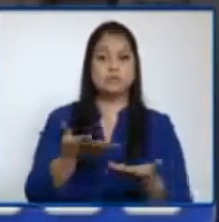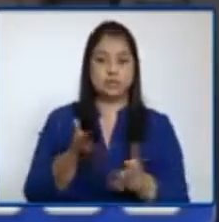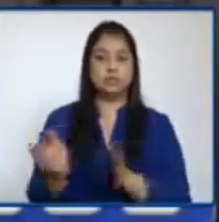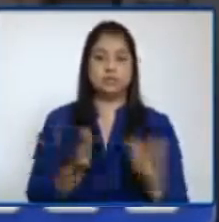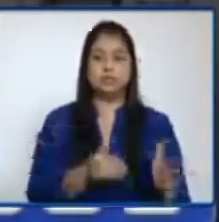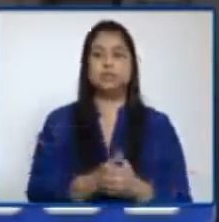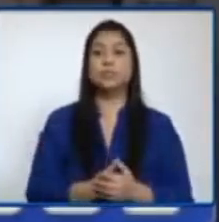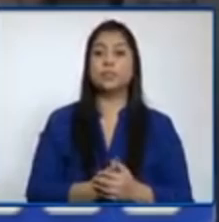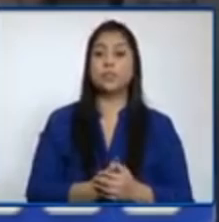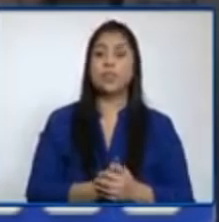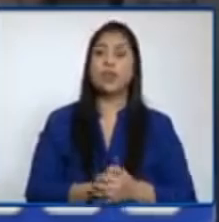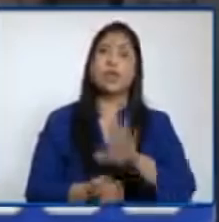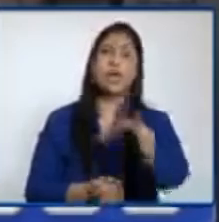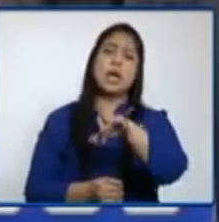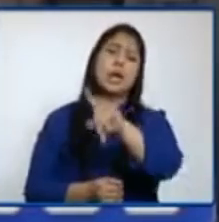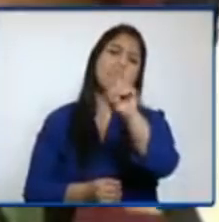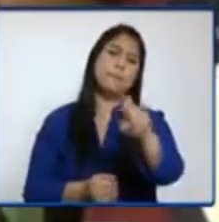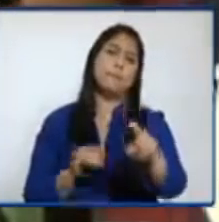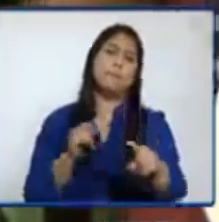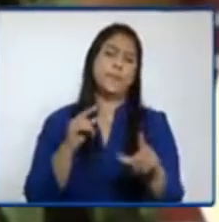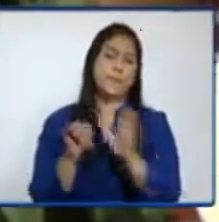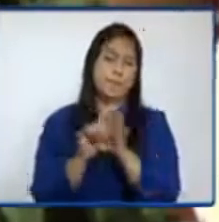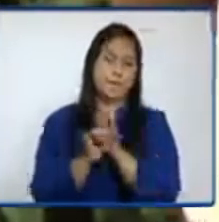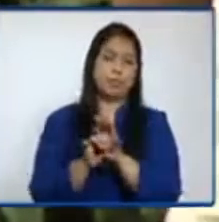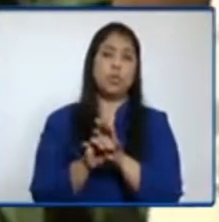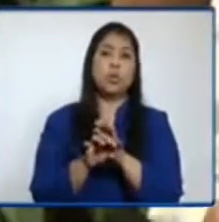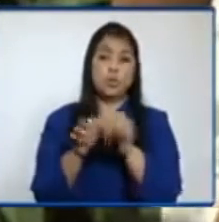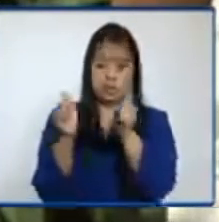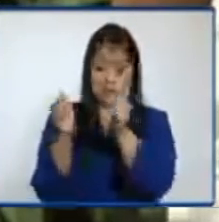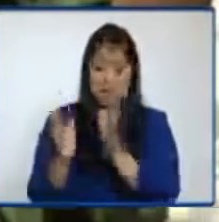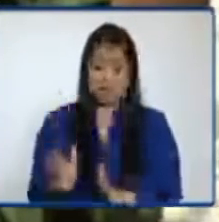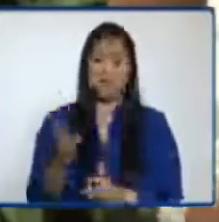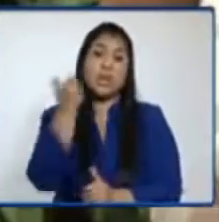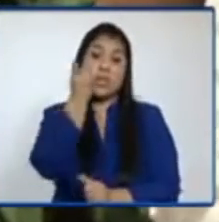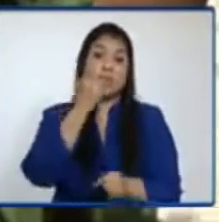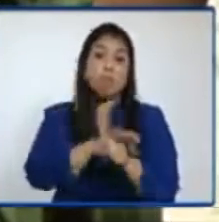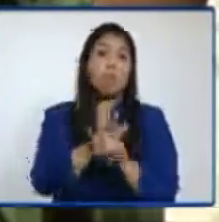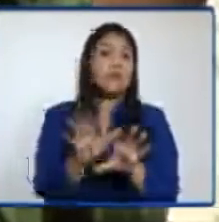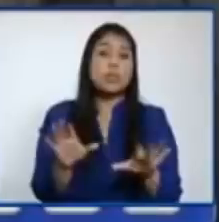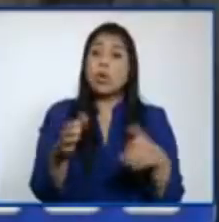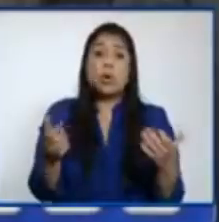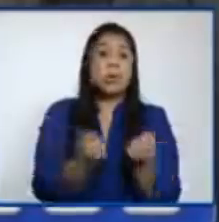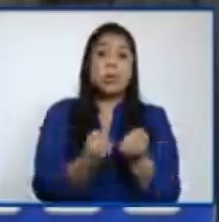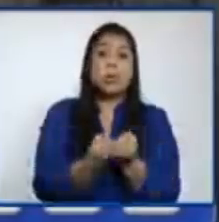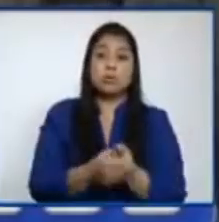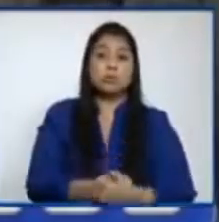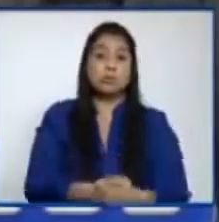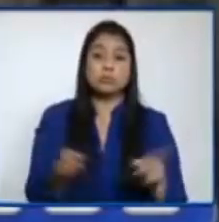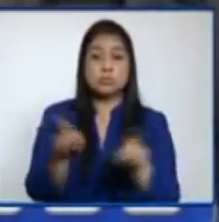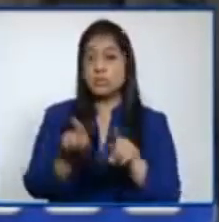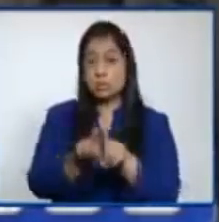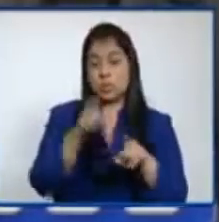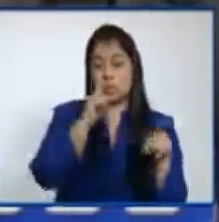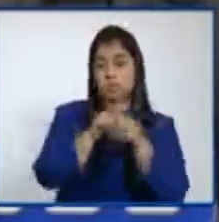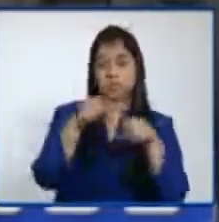Dado caso de que alguno de los estudiantes dé positivo, ¿cómo se les estará apoyando a ellos? Como se le apoya a toda la población, o